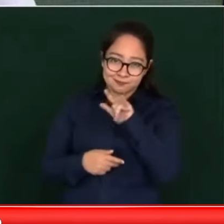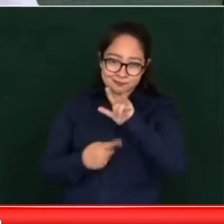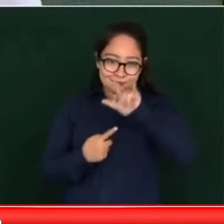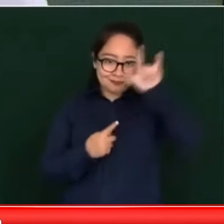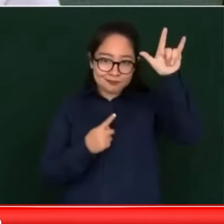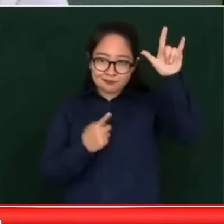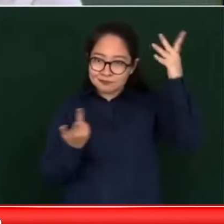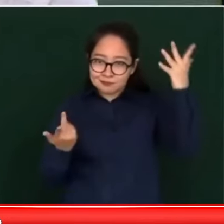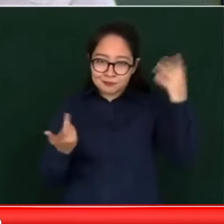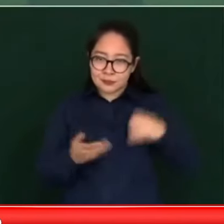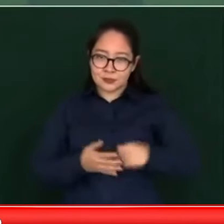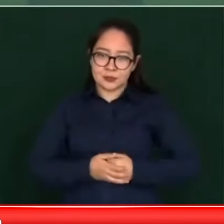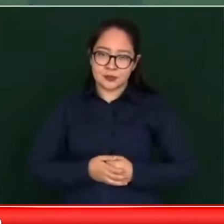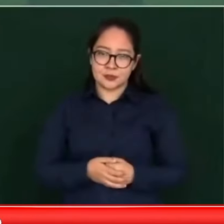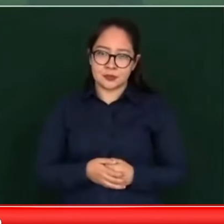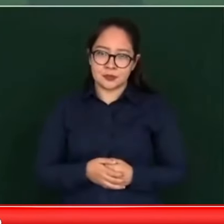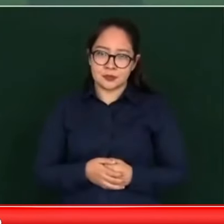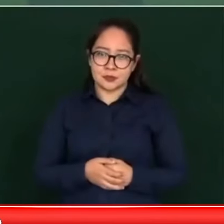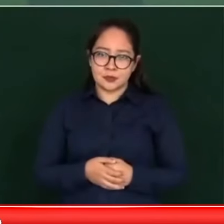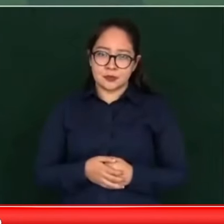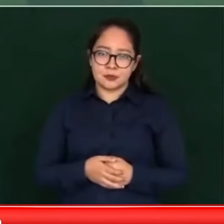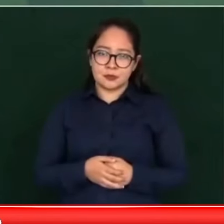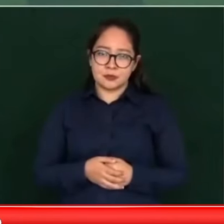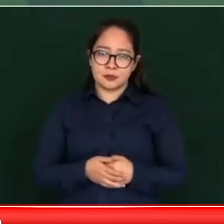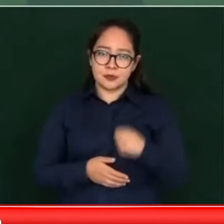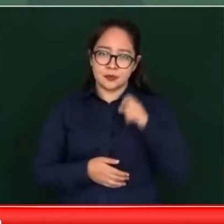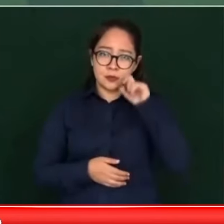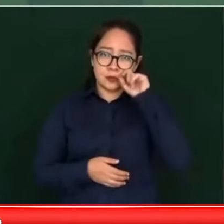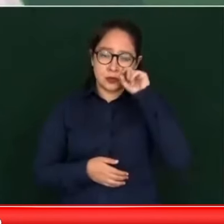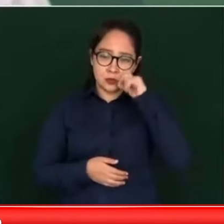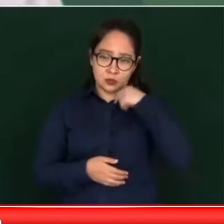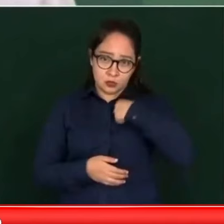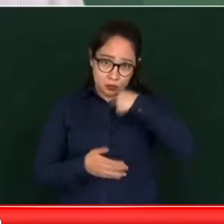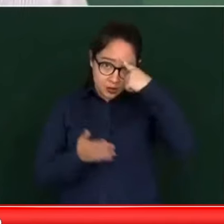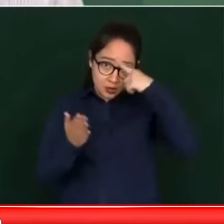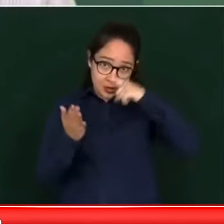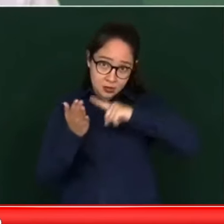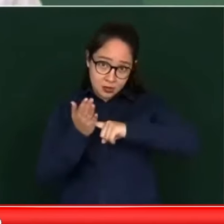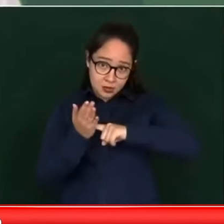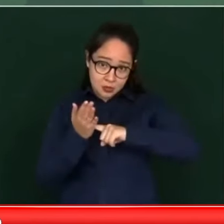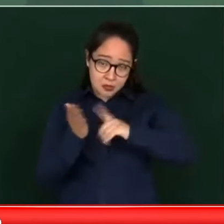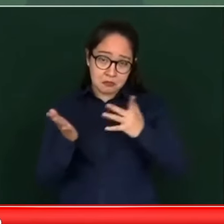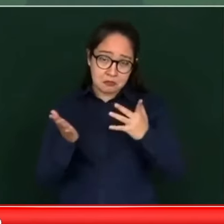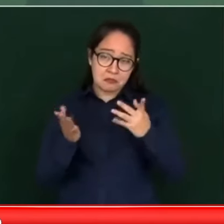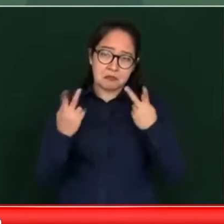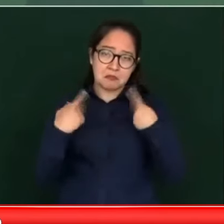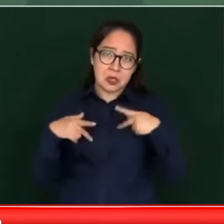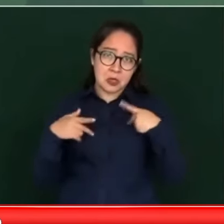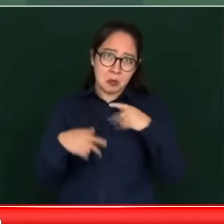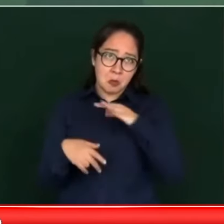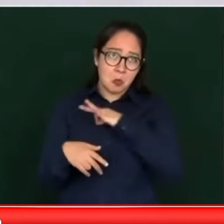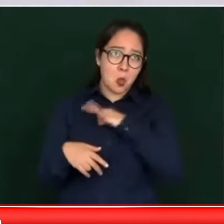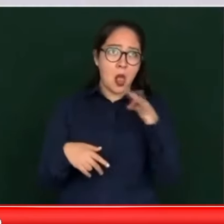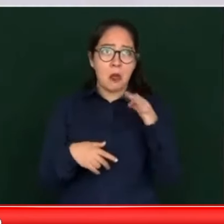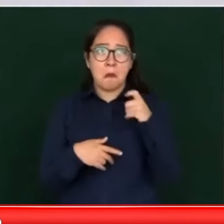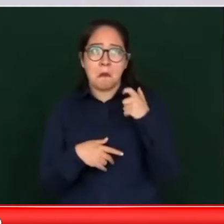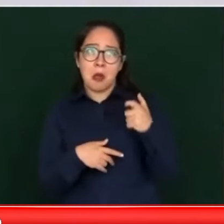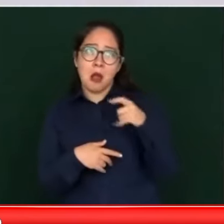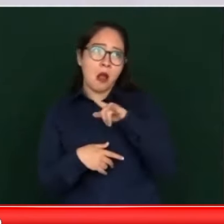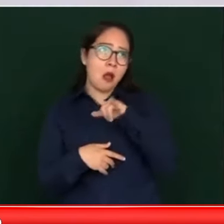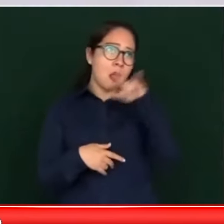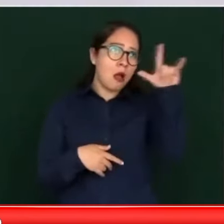No sé, pero yo creo que pueden viajar en avión el 60,